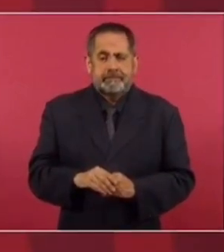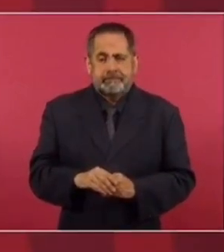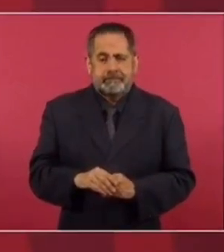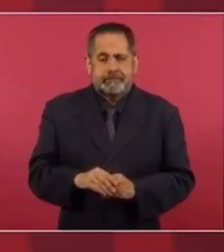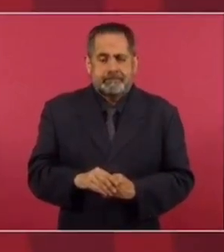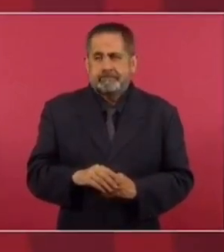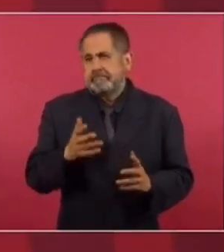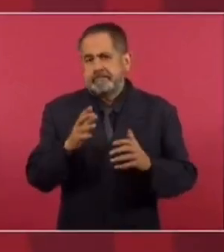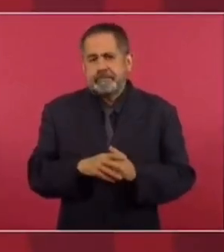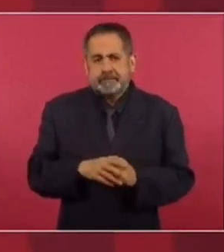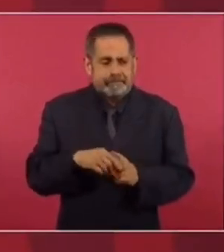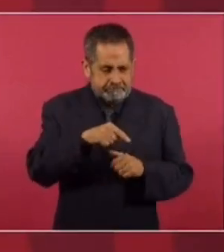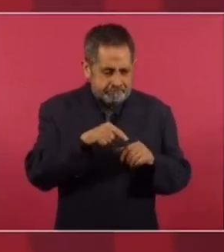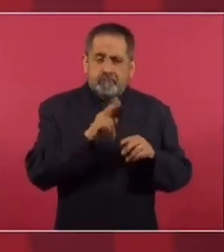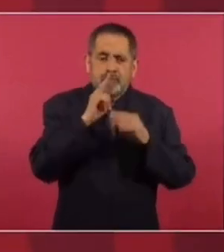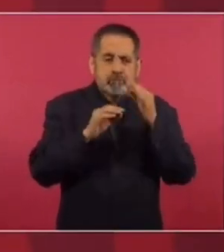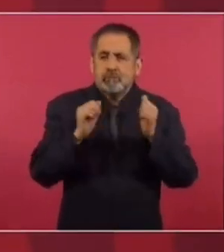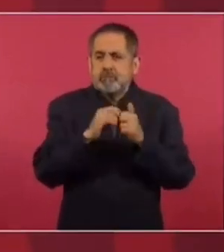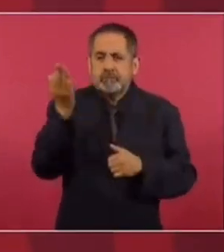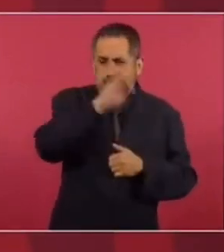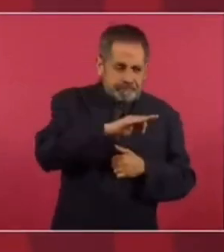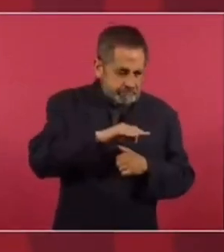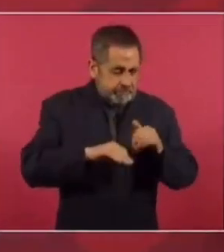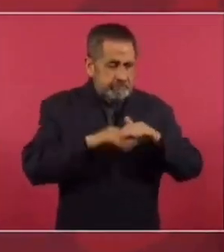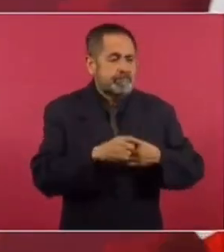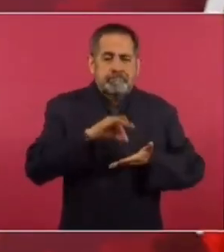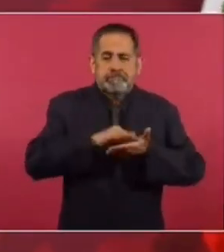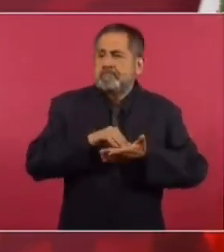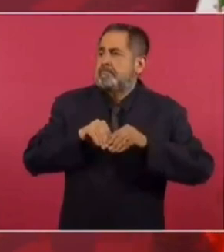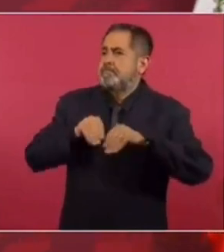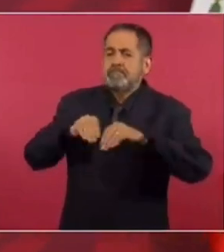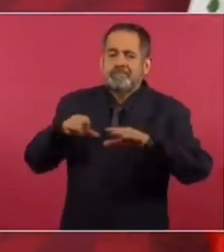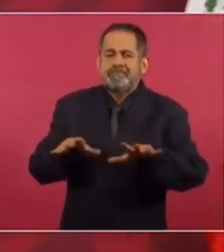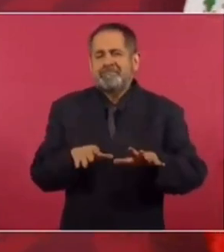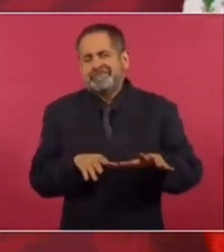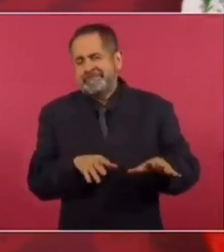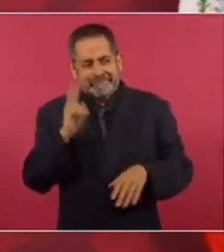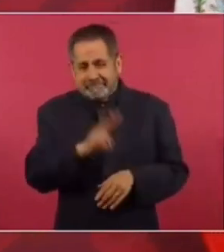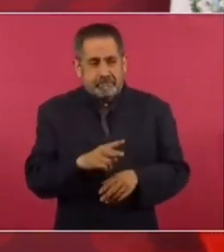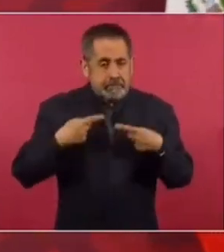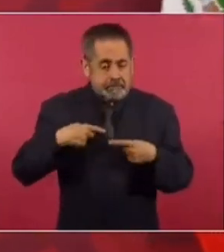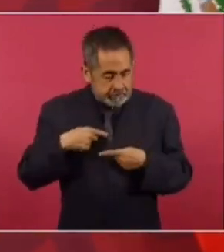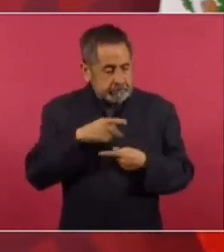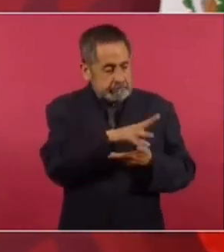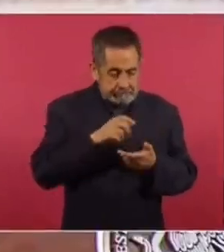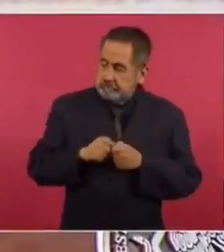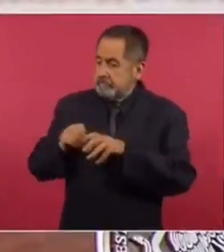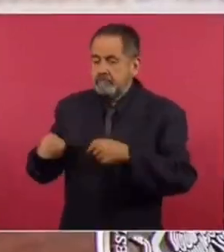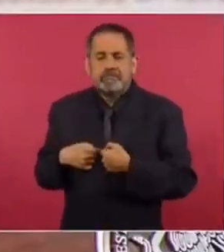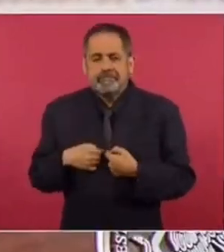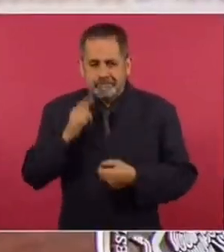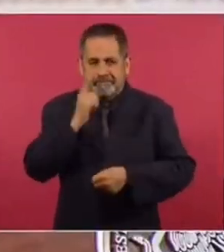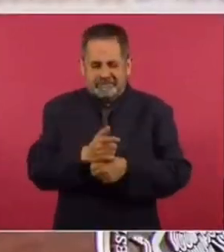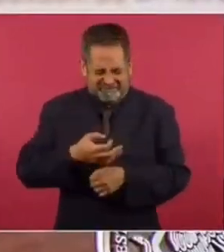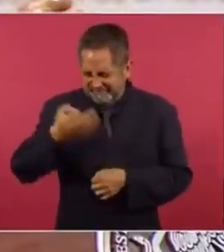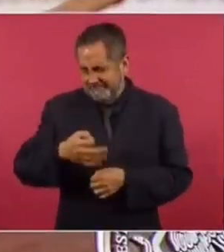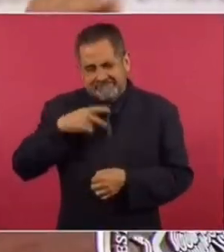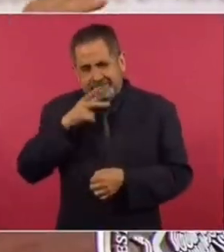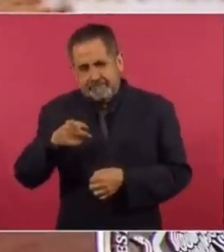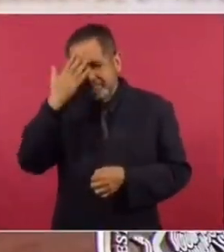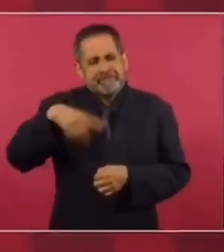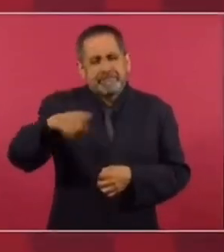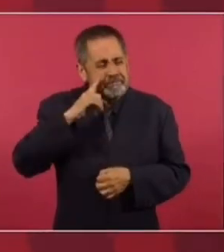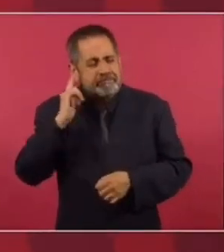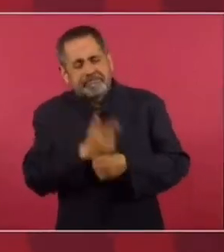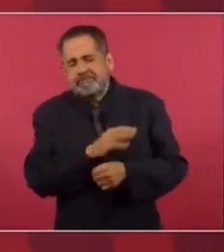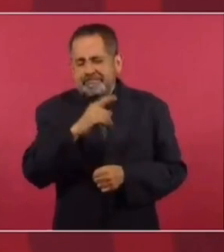de manera artificial, con cualquier otro mecanismo. Eso lo tengo casi probado y cualquiera lo